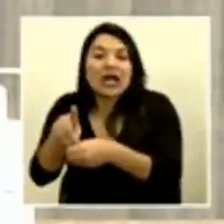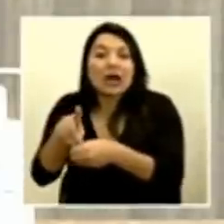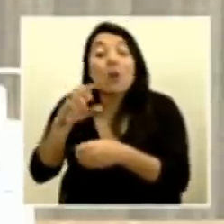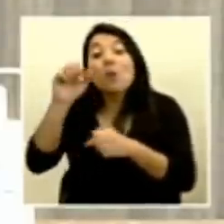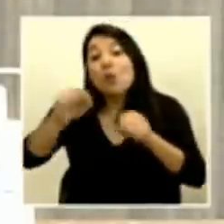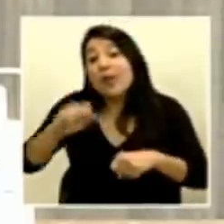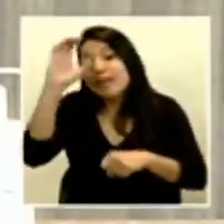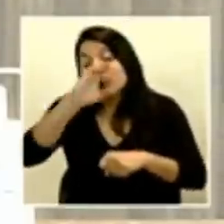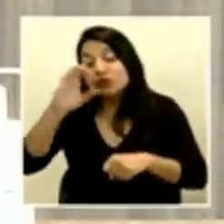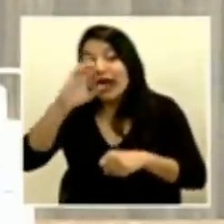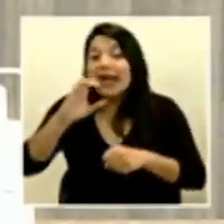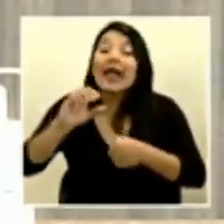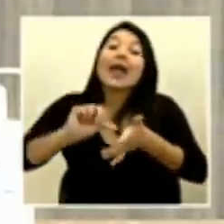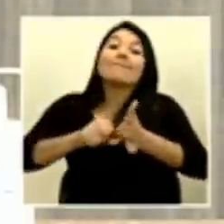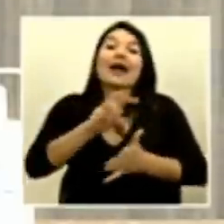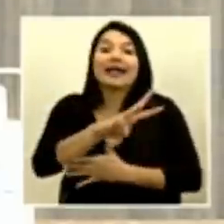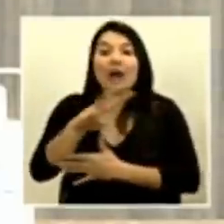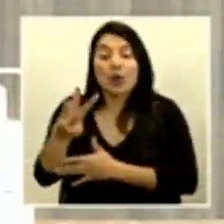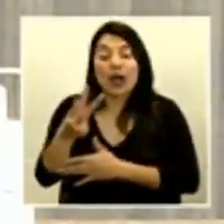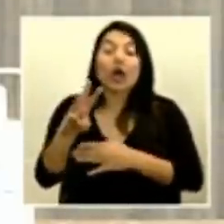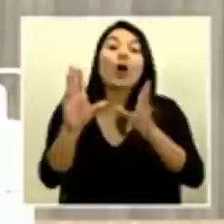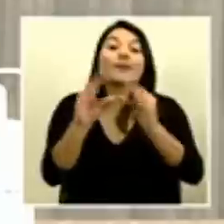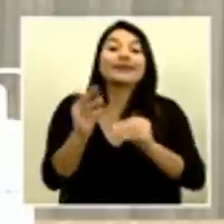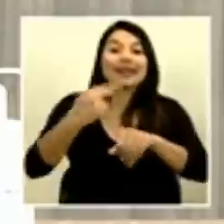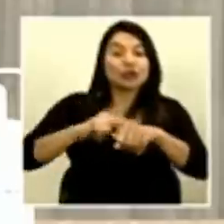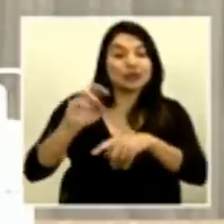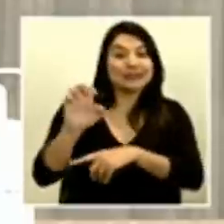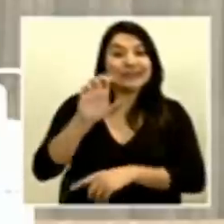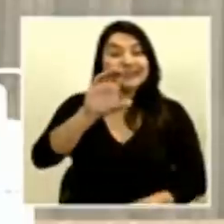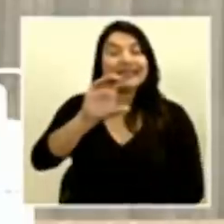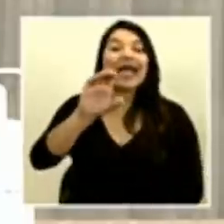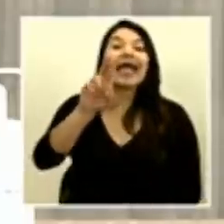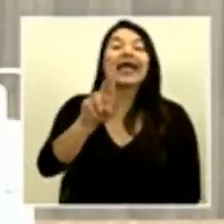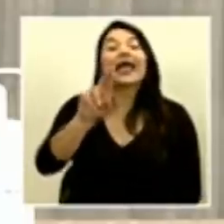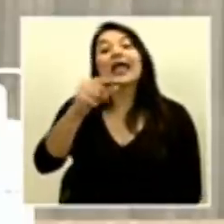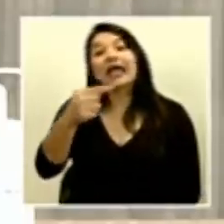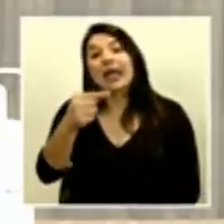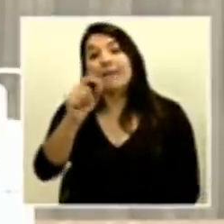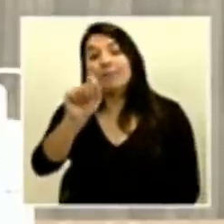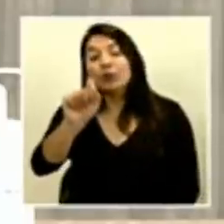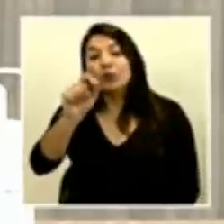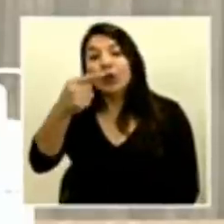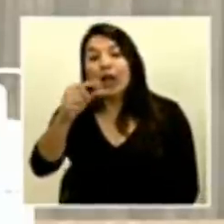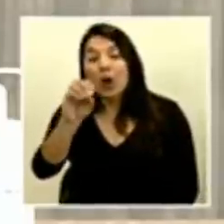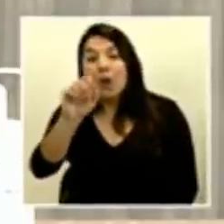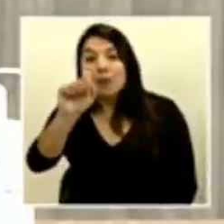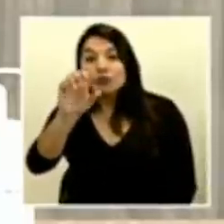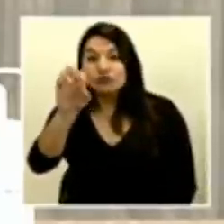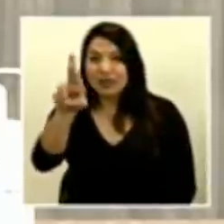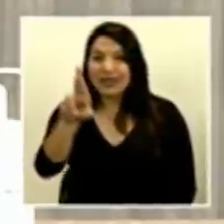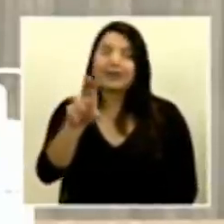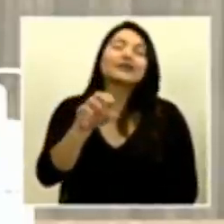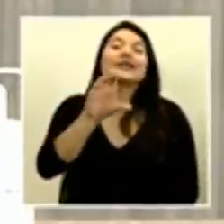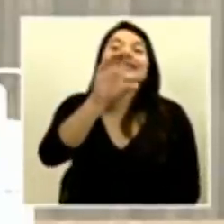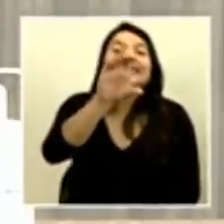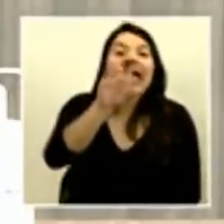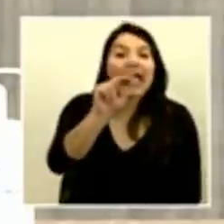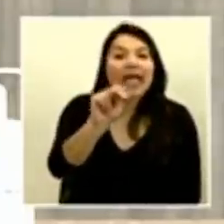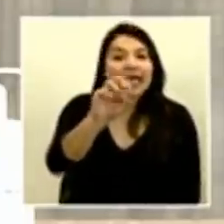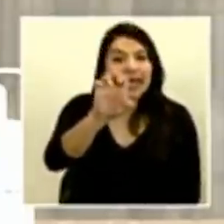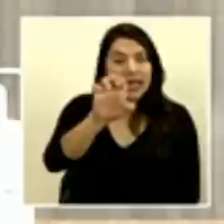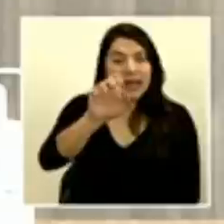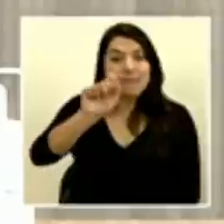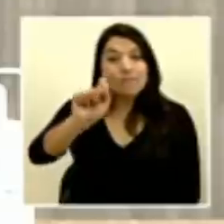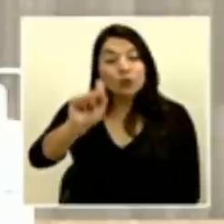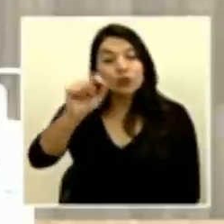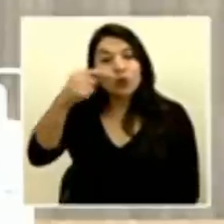CNE.GO de gobierno.cr. CNE.GO.cr.